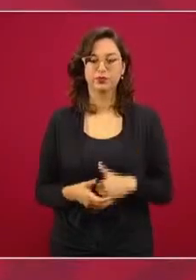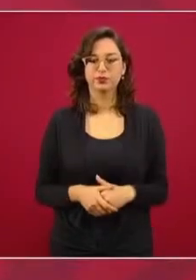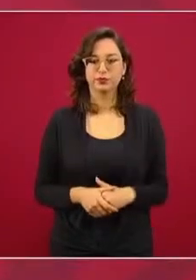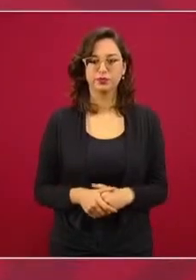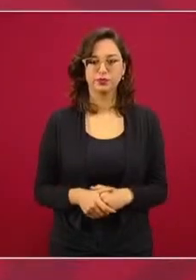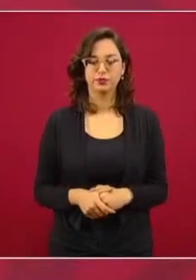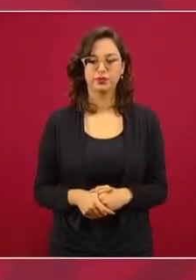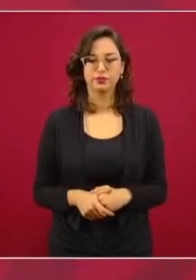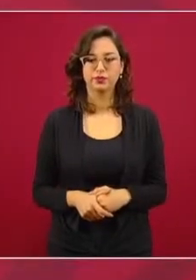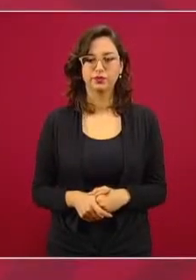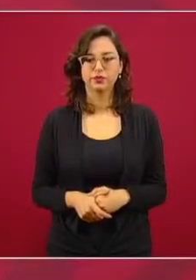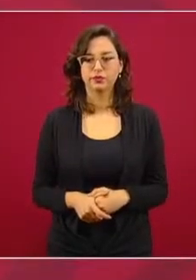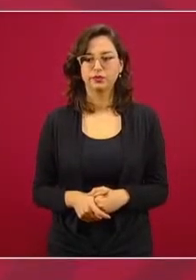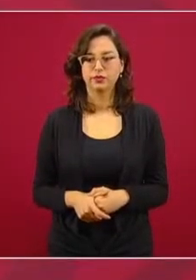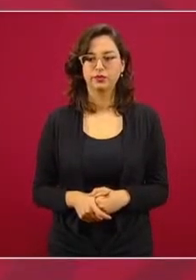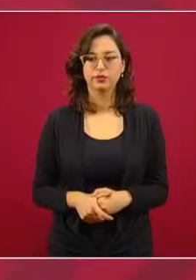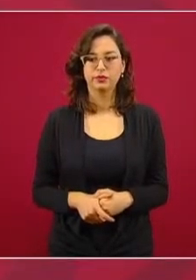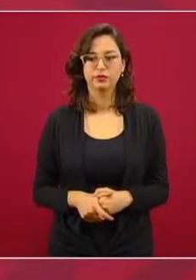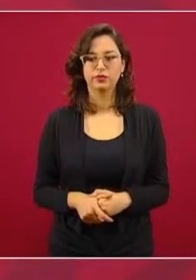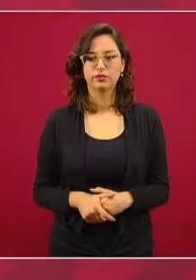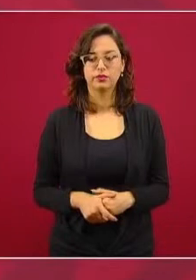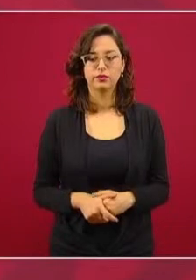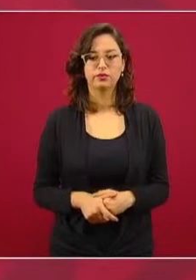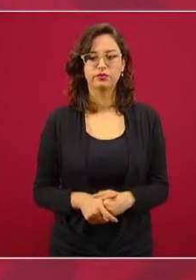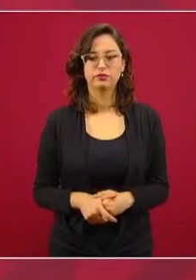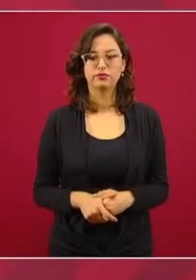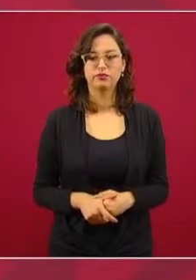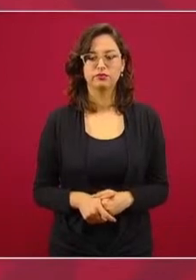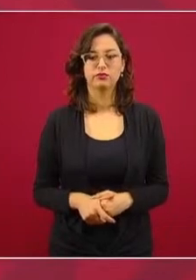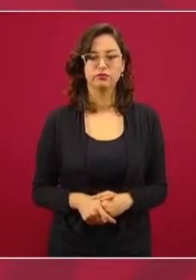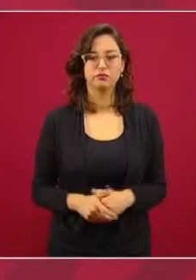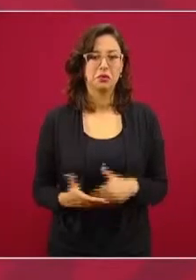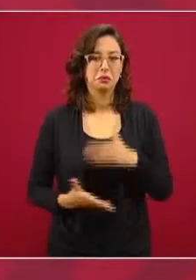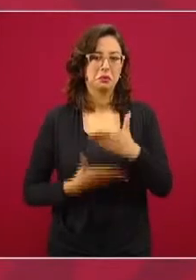o de, ¿cómo le llamaban?, de información.